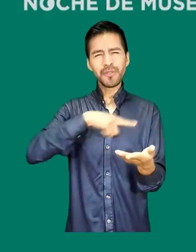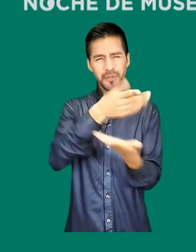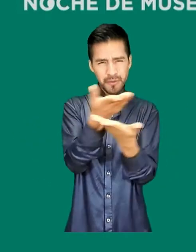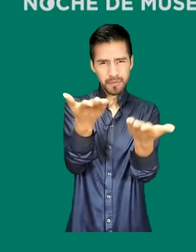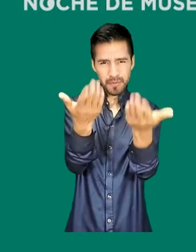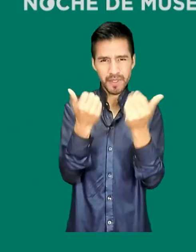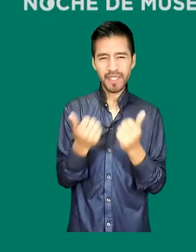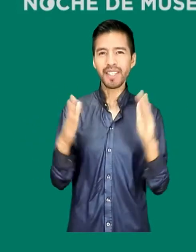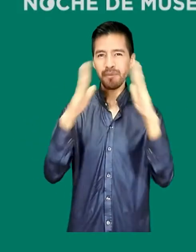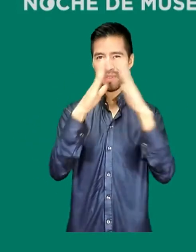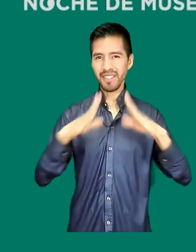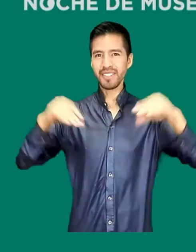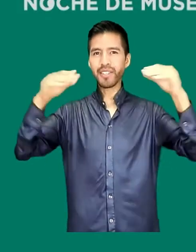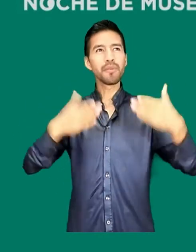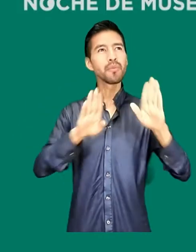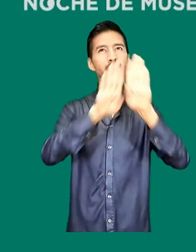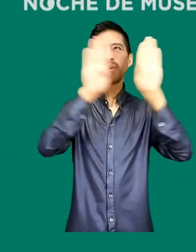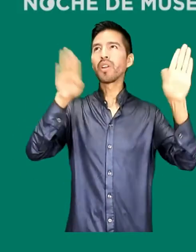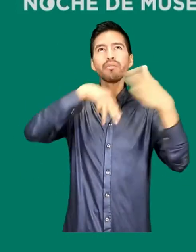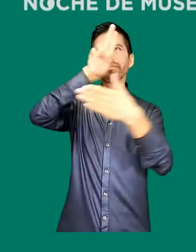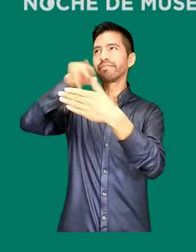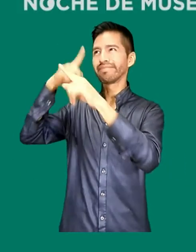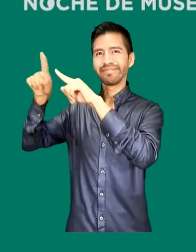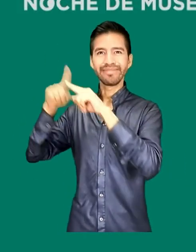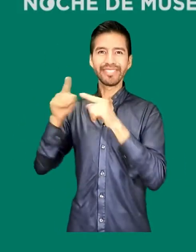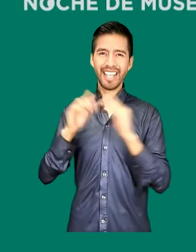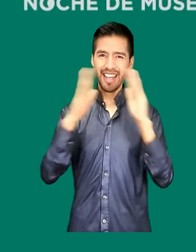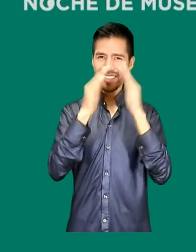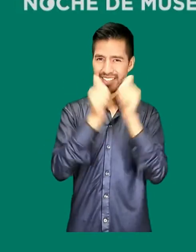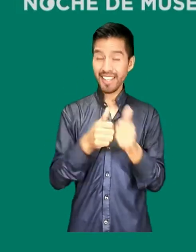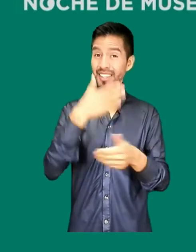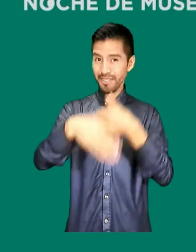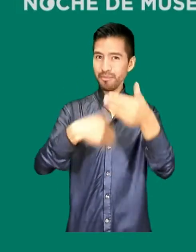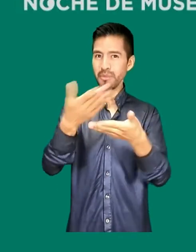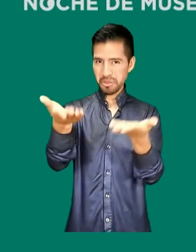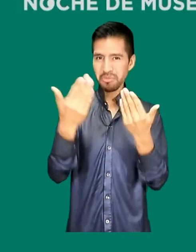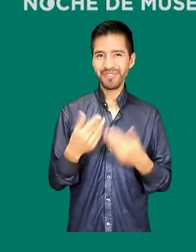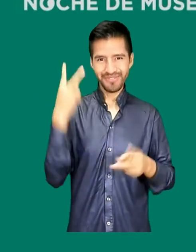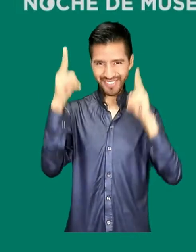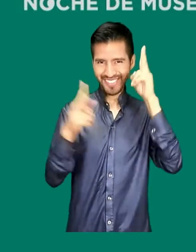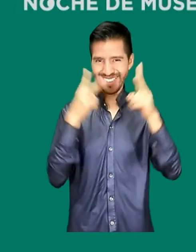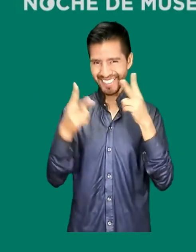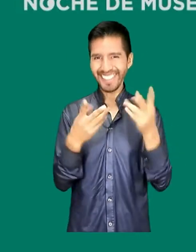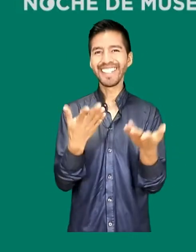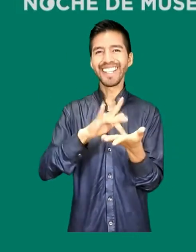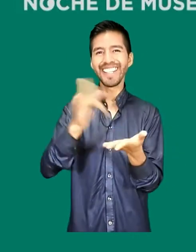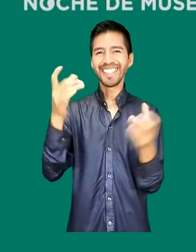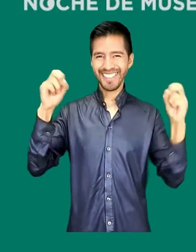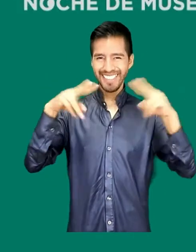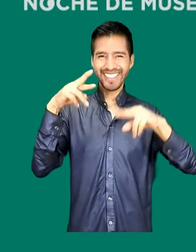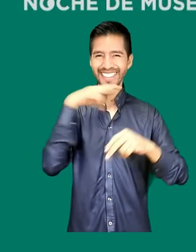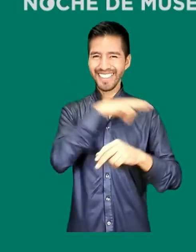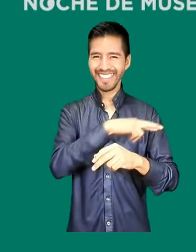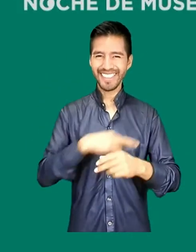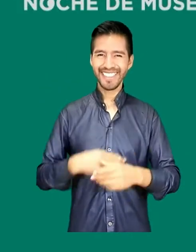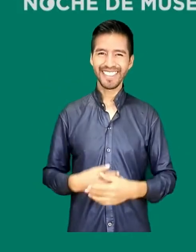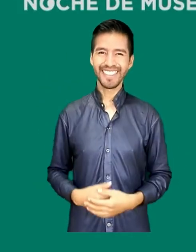demás murales que tenemos aquí en Palacio Nacional una vez que la crisis sanitaria haya concluido. Muchas gracias y hasta la próxima.